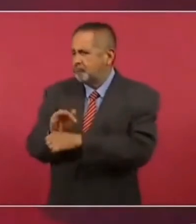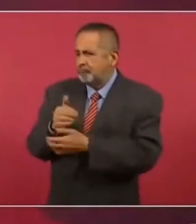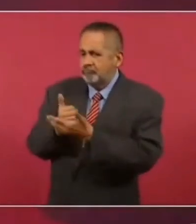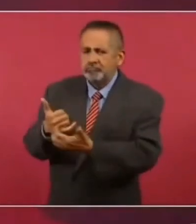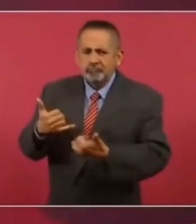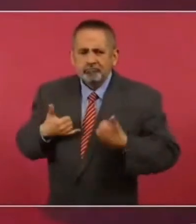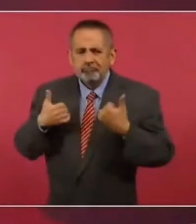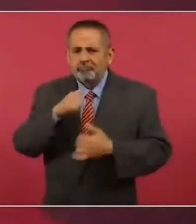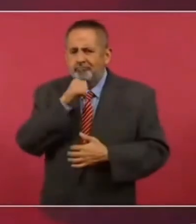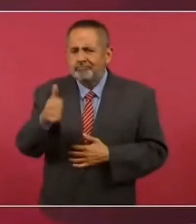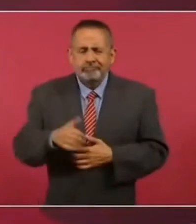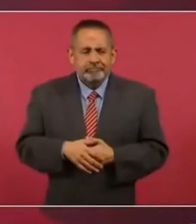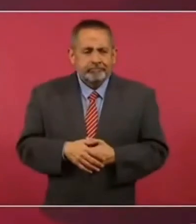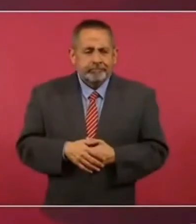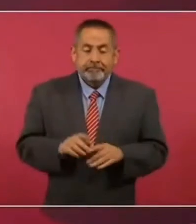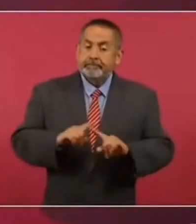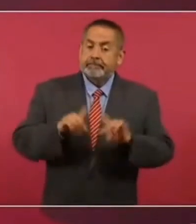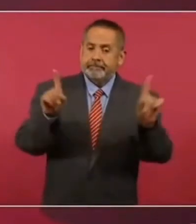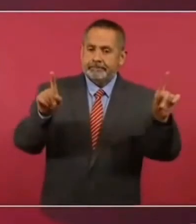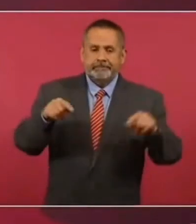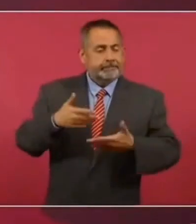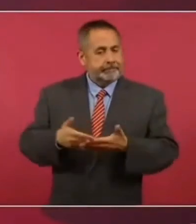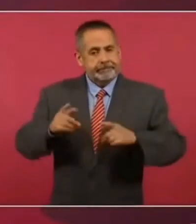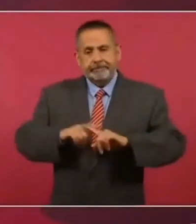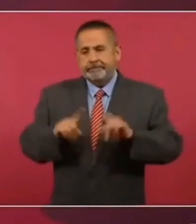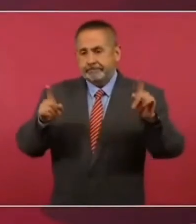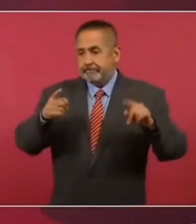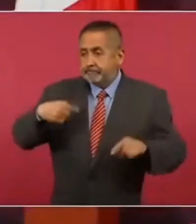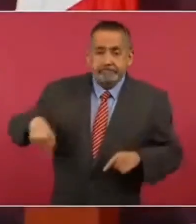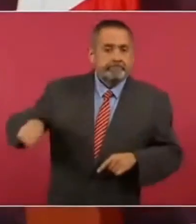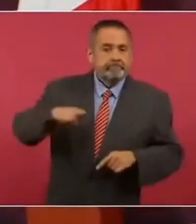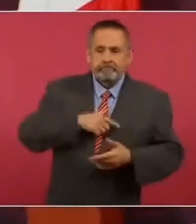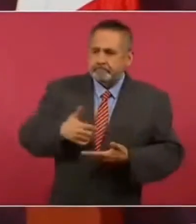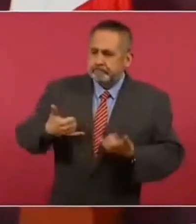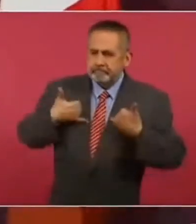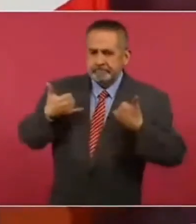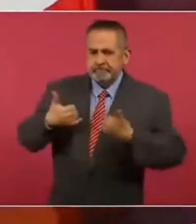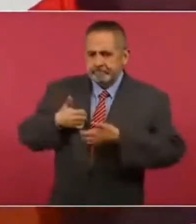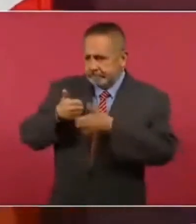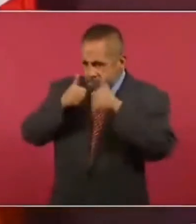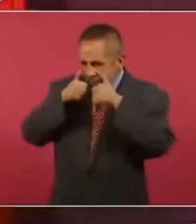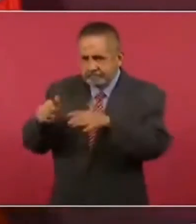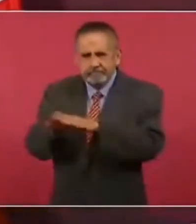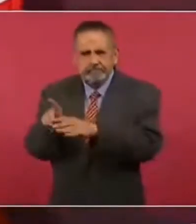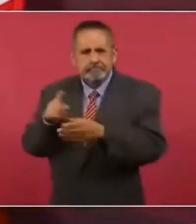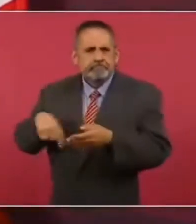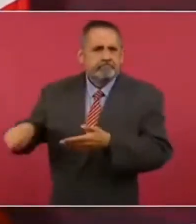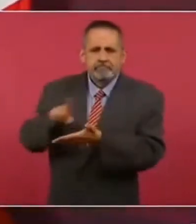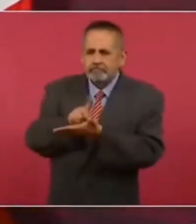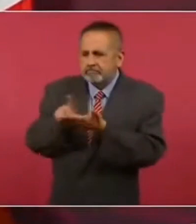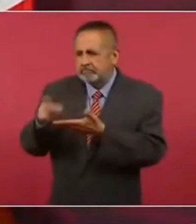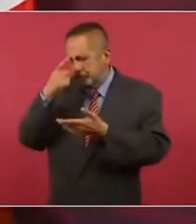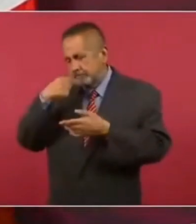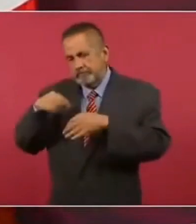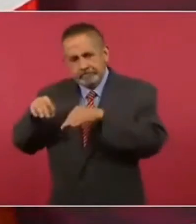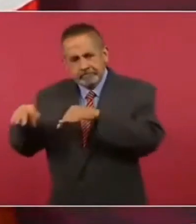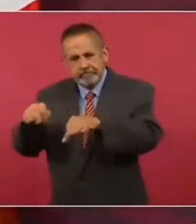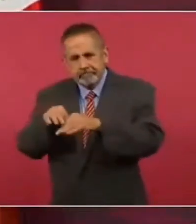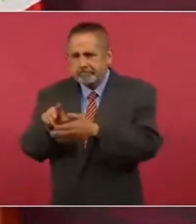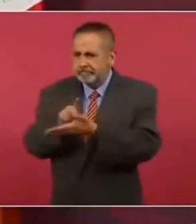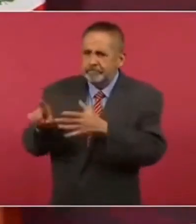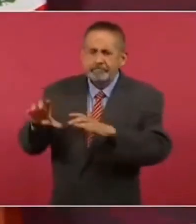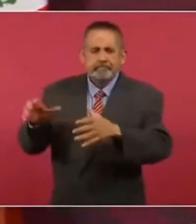Ahora es distinto. Ahora los jóvenes tienen garantizado el derecho al trabajo, el derecho